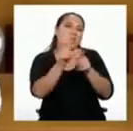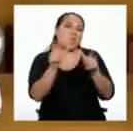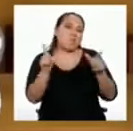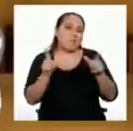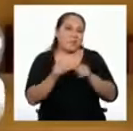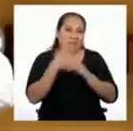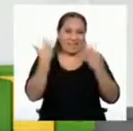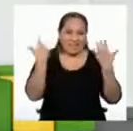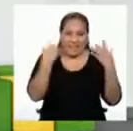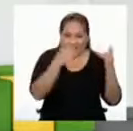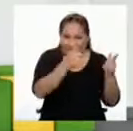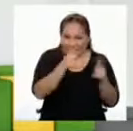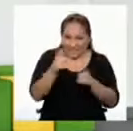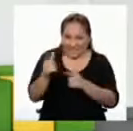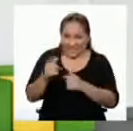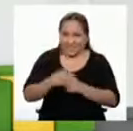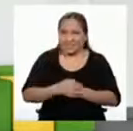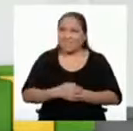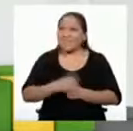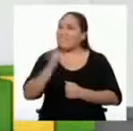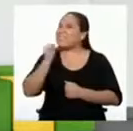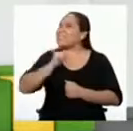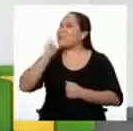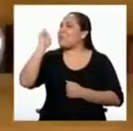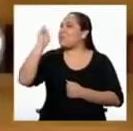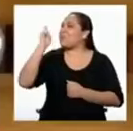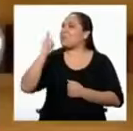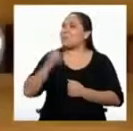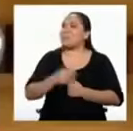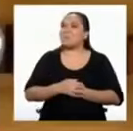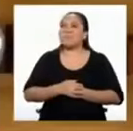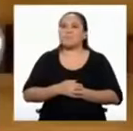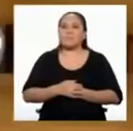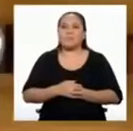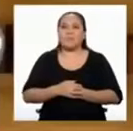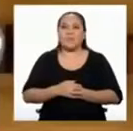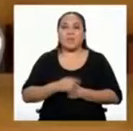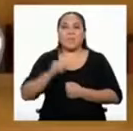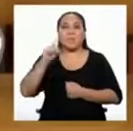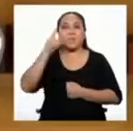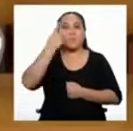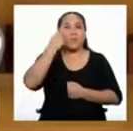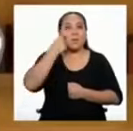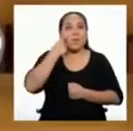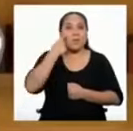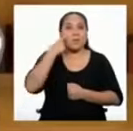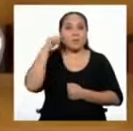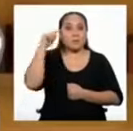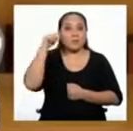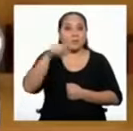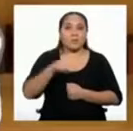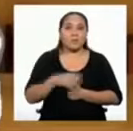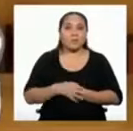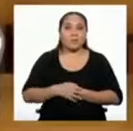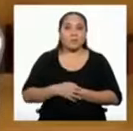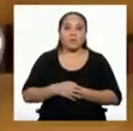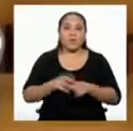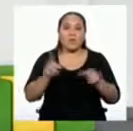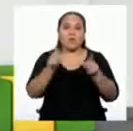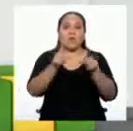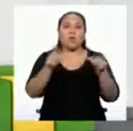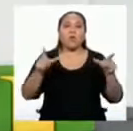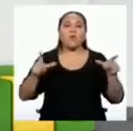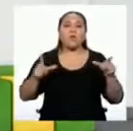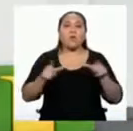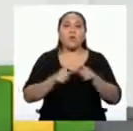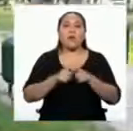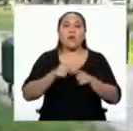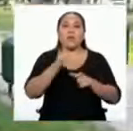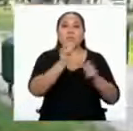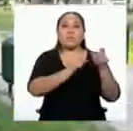¿Estás lista? Sí, profesor. Lo primero que conoceremos será el espacio público.